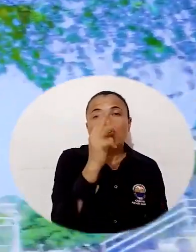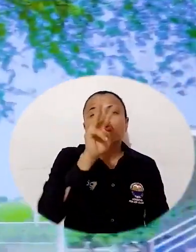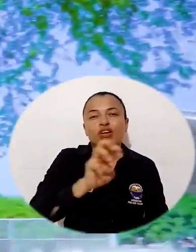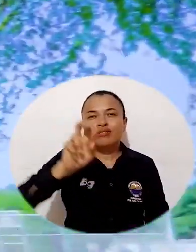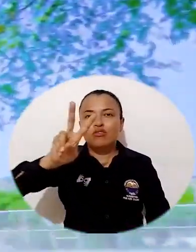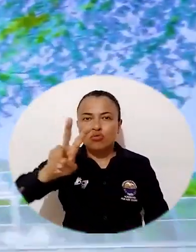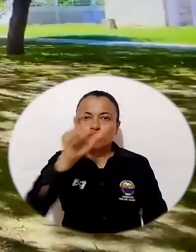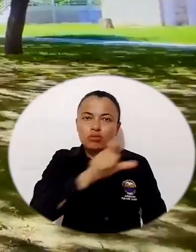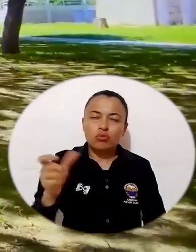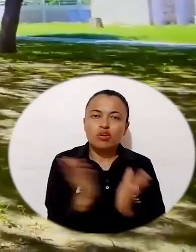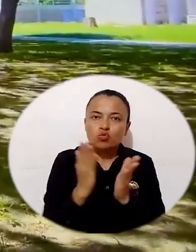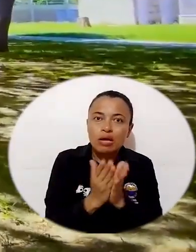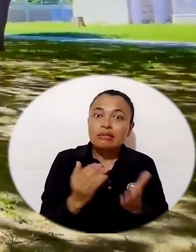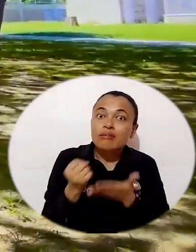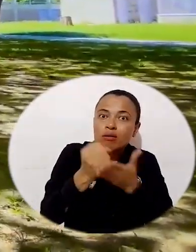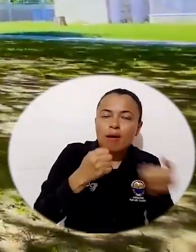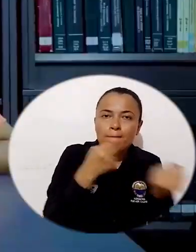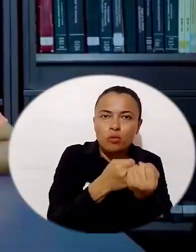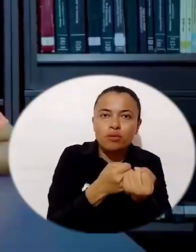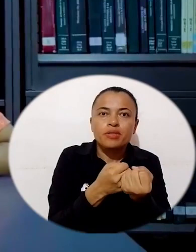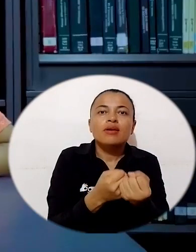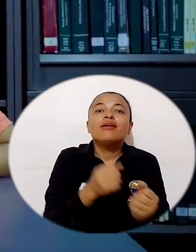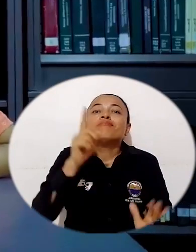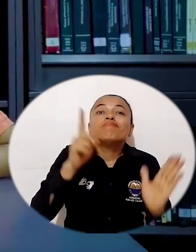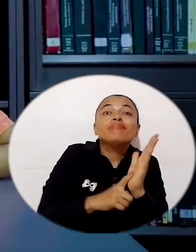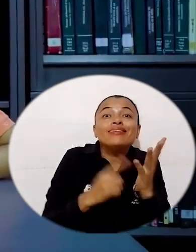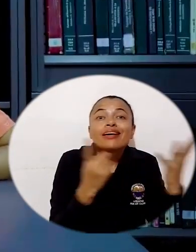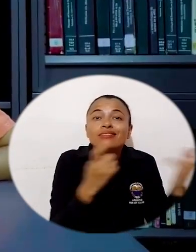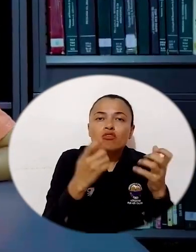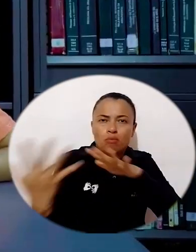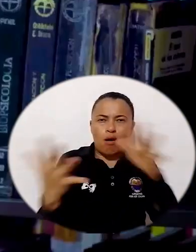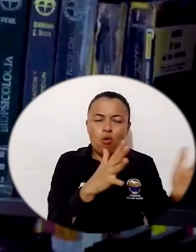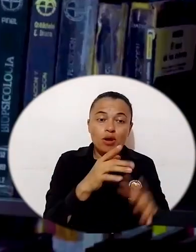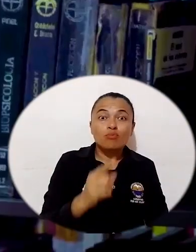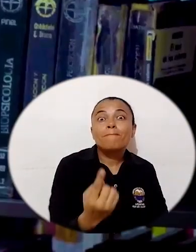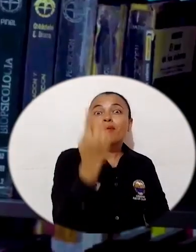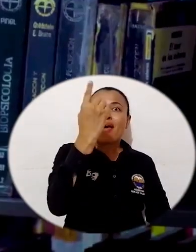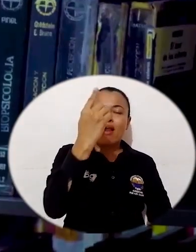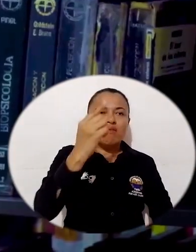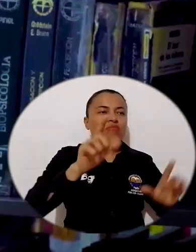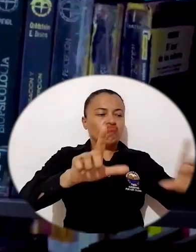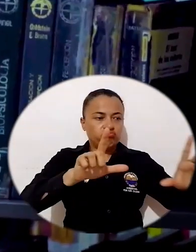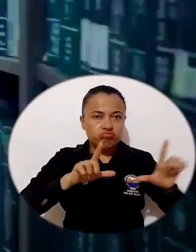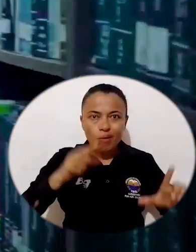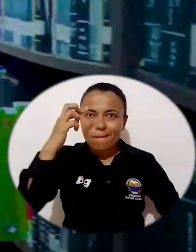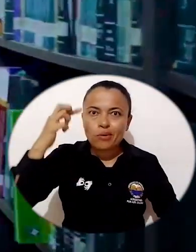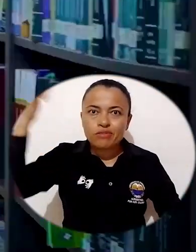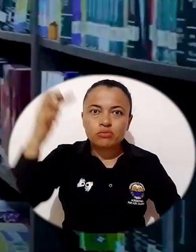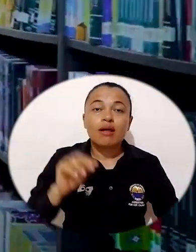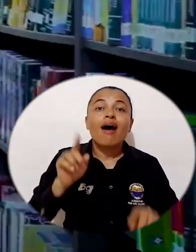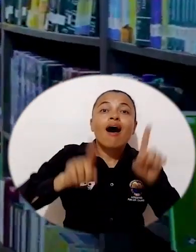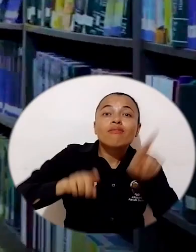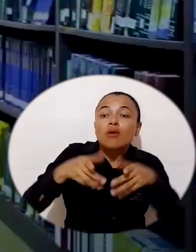estudiantes beneficiarios, de los cuales cerca de 1,600 serán los primeros profesionales de su familia y en algunos casos